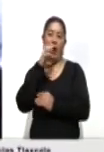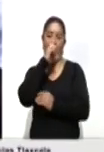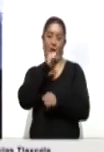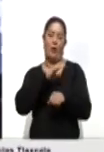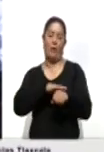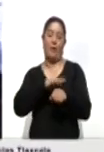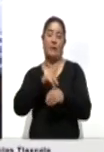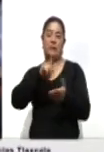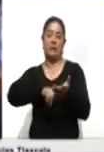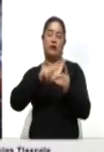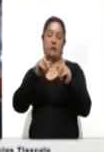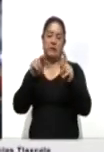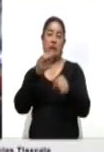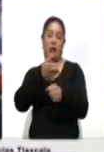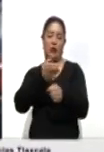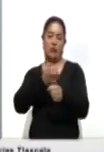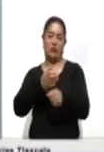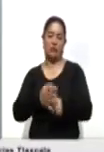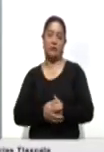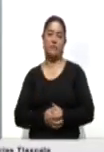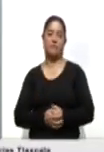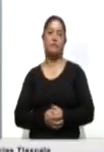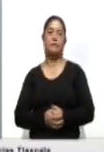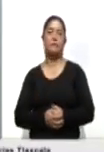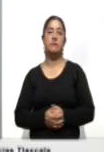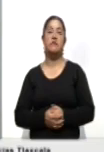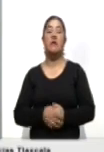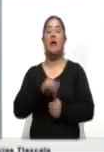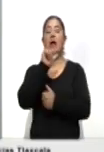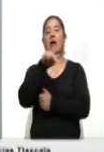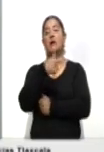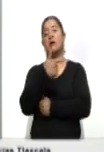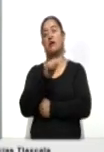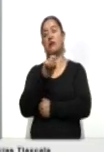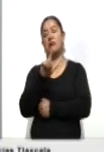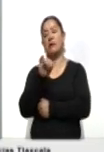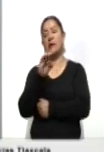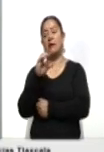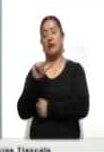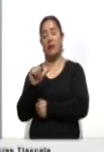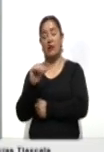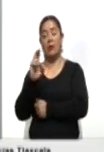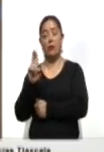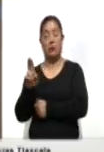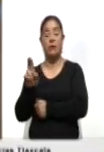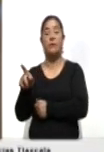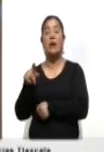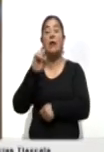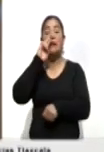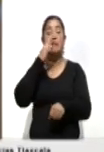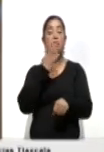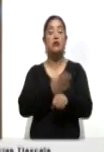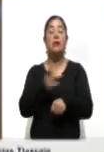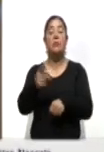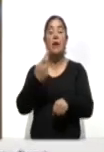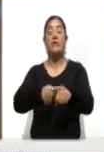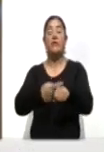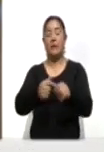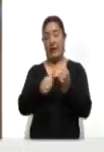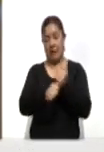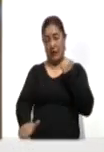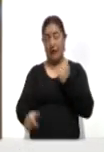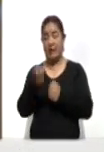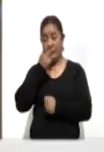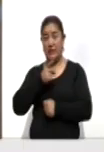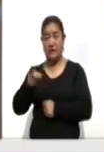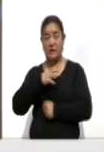registra en la entidad durante esta temporada. Angélica Uribe, responsable estatal de enfermedades diarreicas, explicó que la deshidratación se